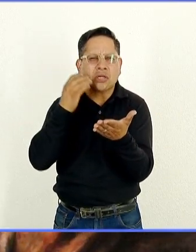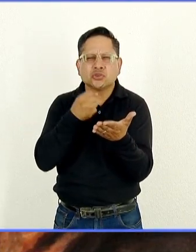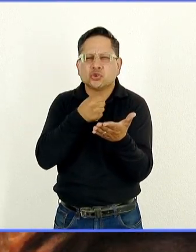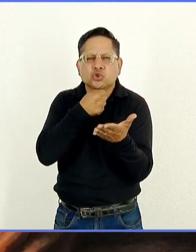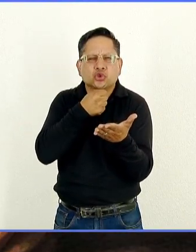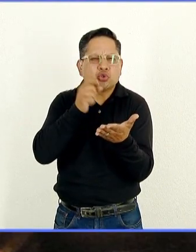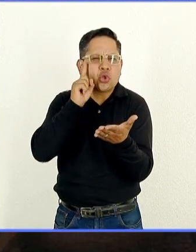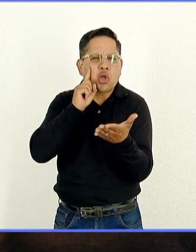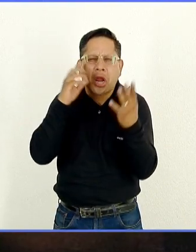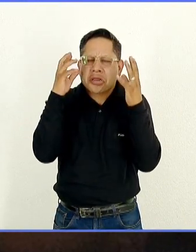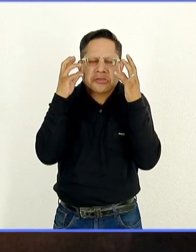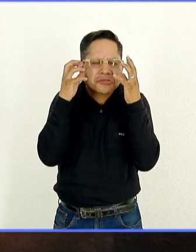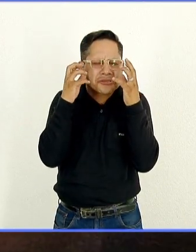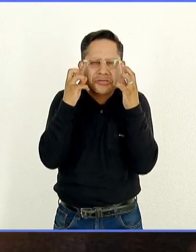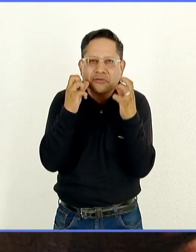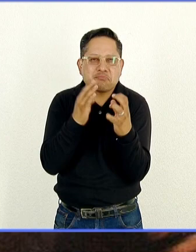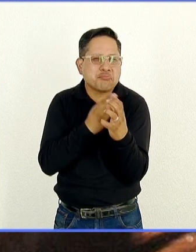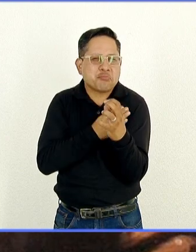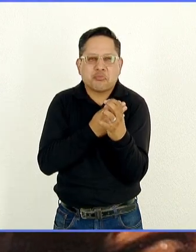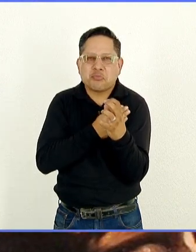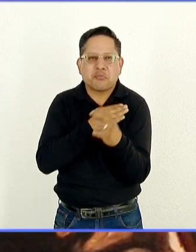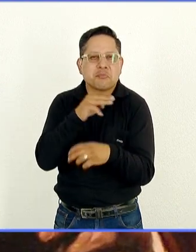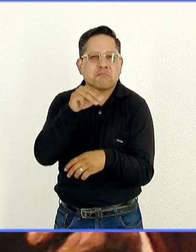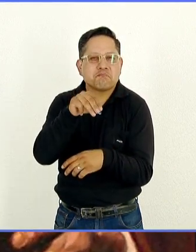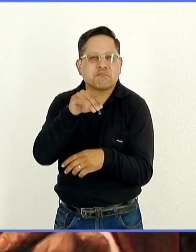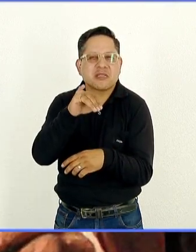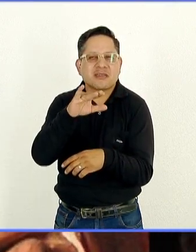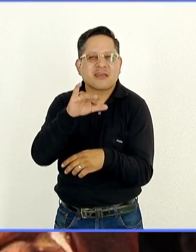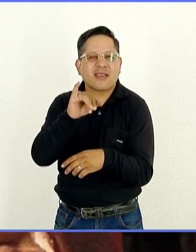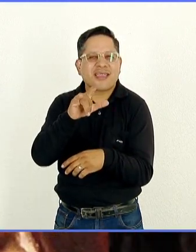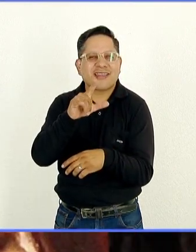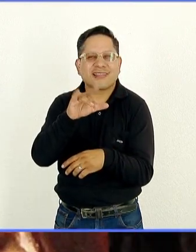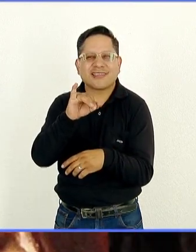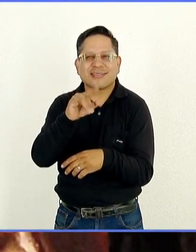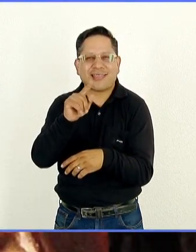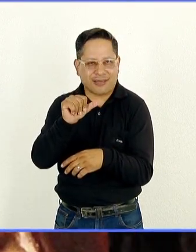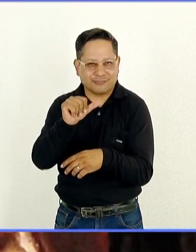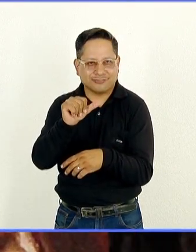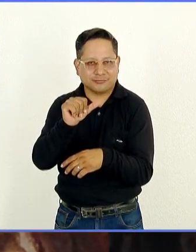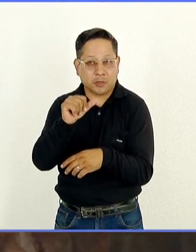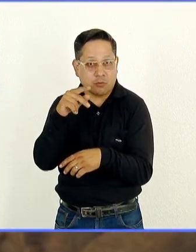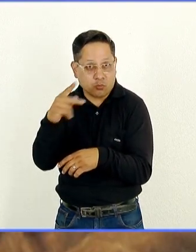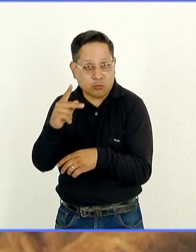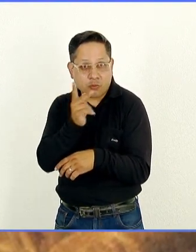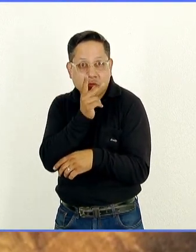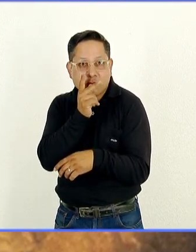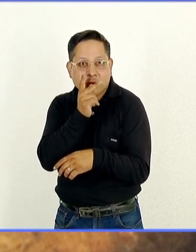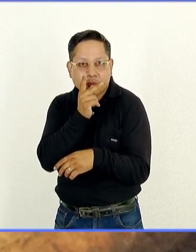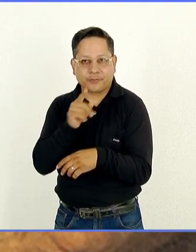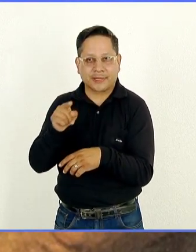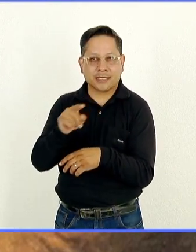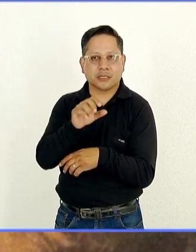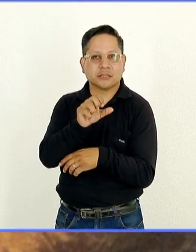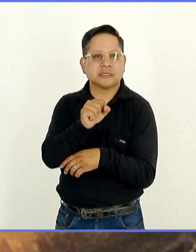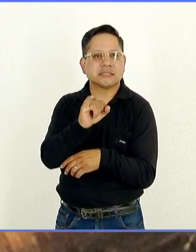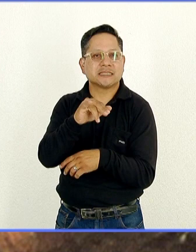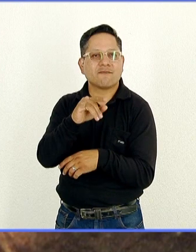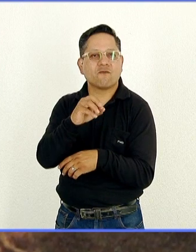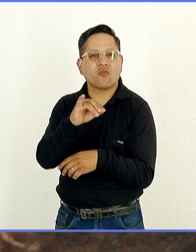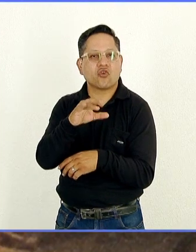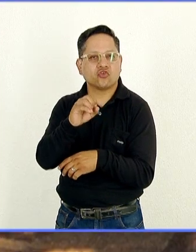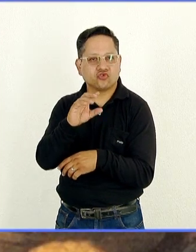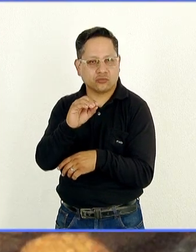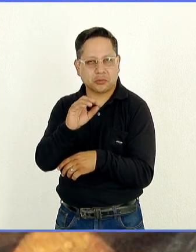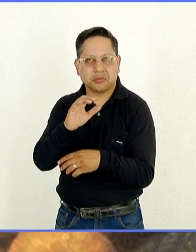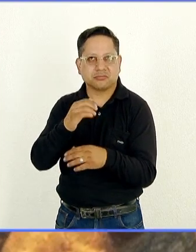viejecita muy arrugada y muy buena que se llamaba Micaelita. El papá de esta viejita, que se llamaba Don Sinforoso o Don